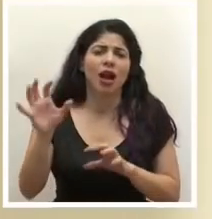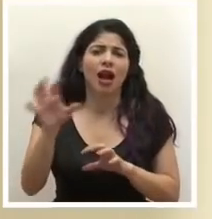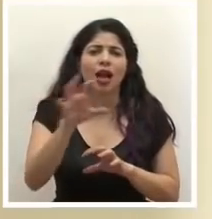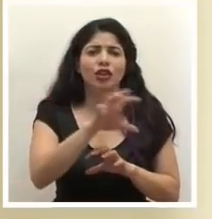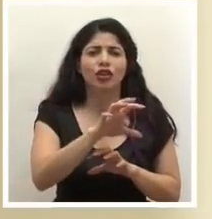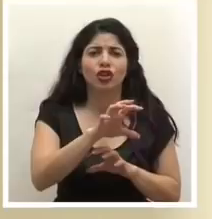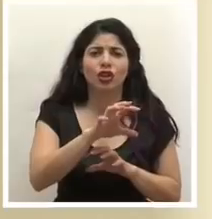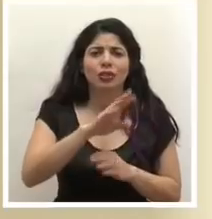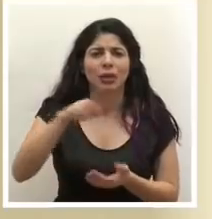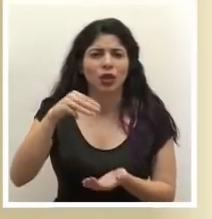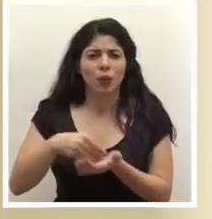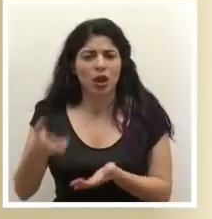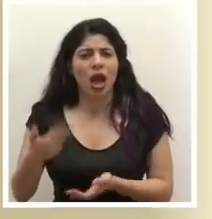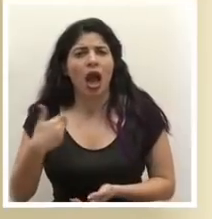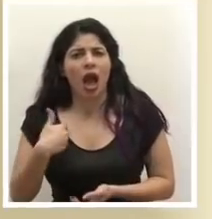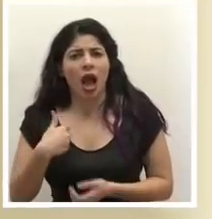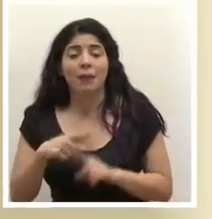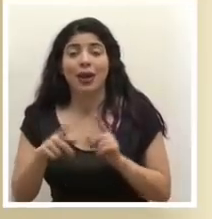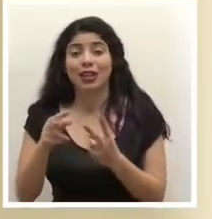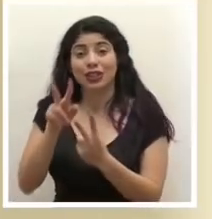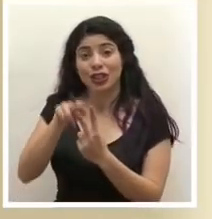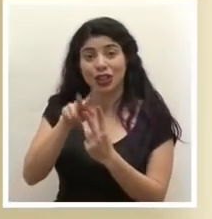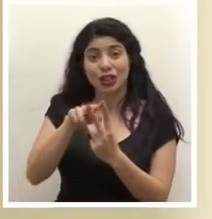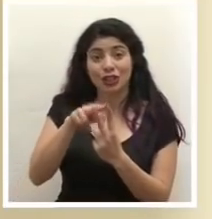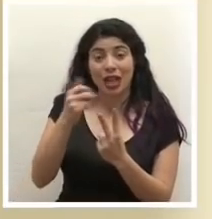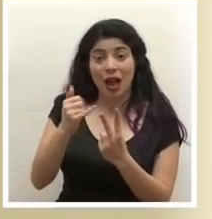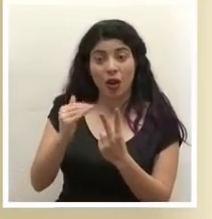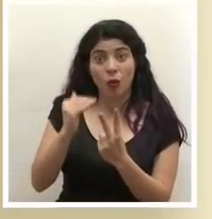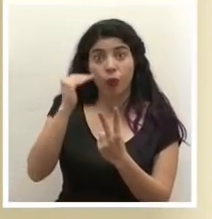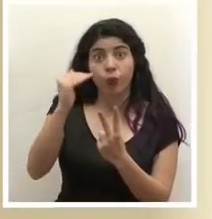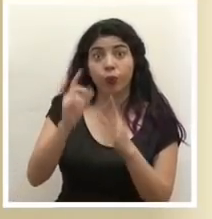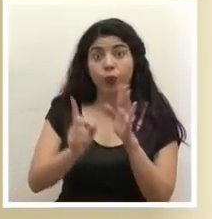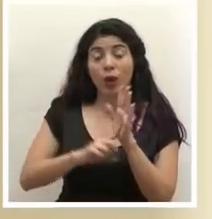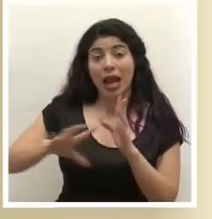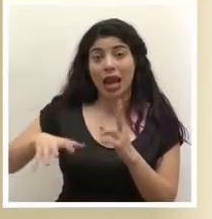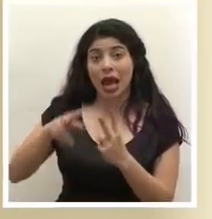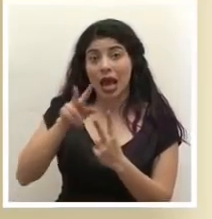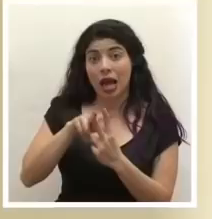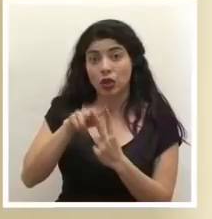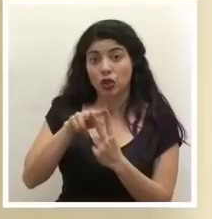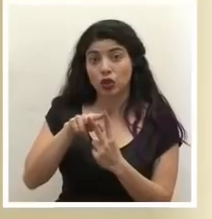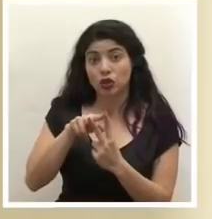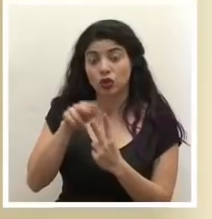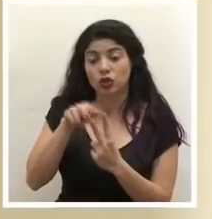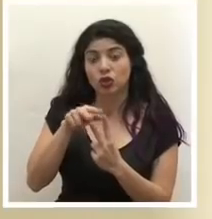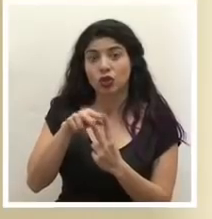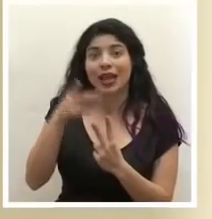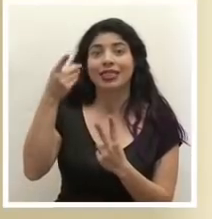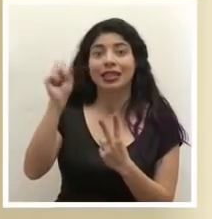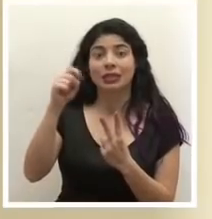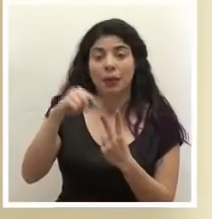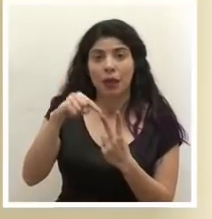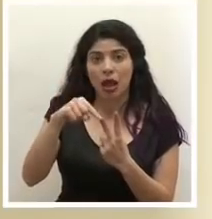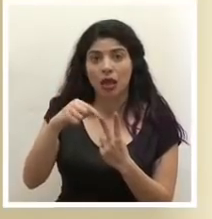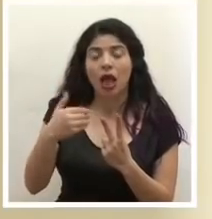área metropolitana pero esos dos por ejemplo que estamos elevando a nivel de alerta naranja tenemos ahí en el caso de desamparados